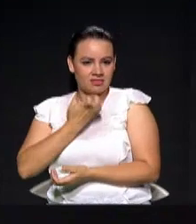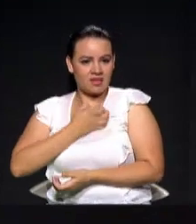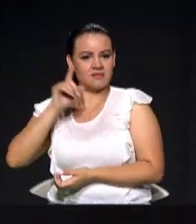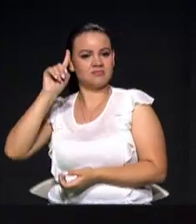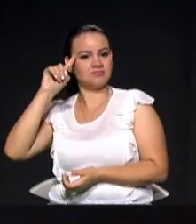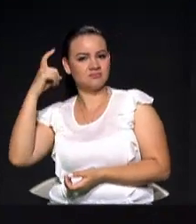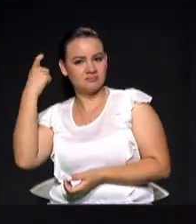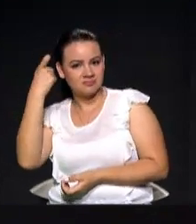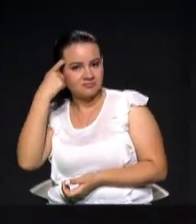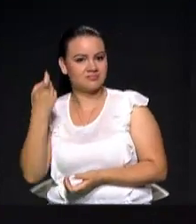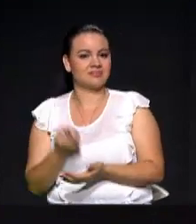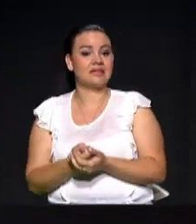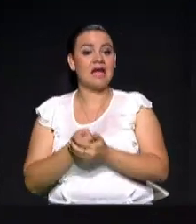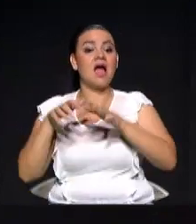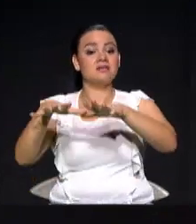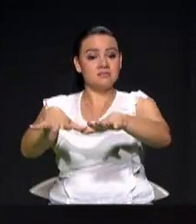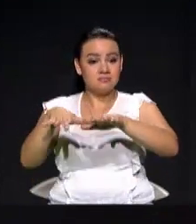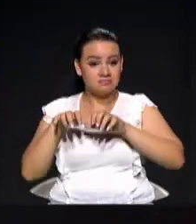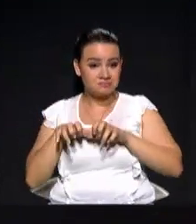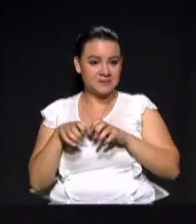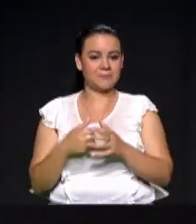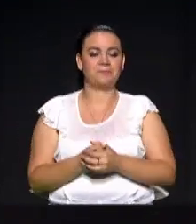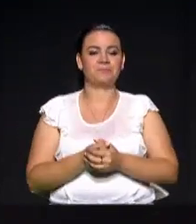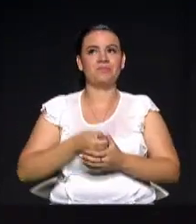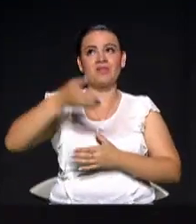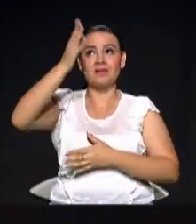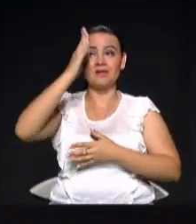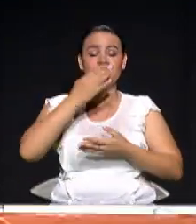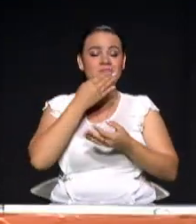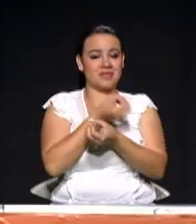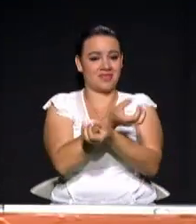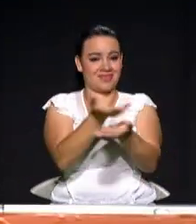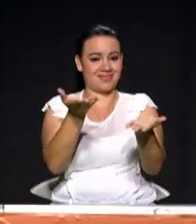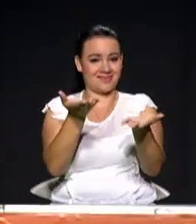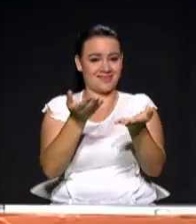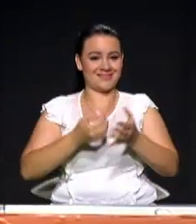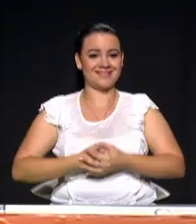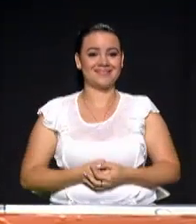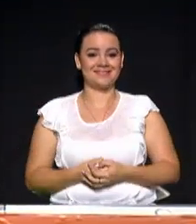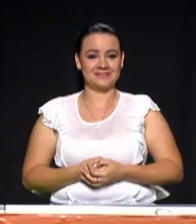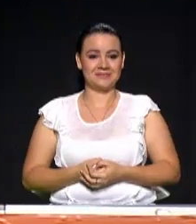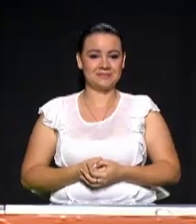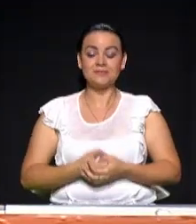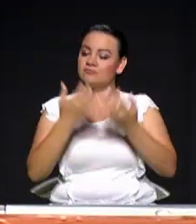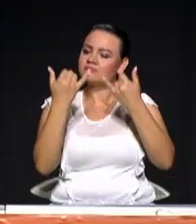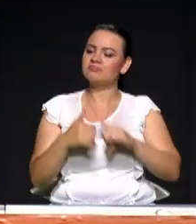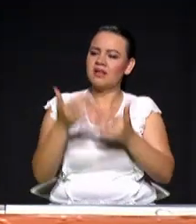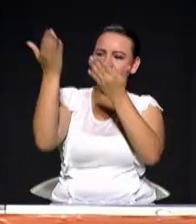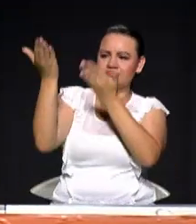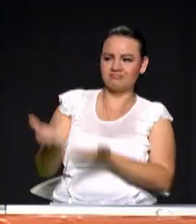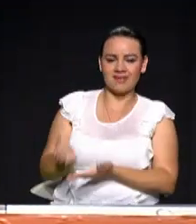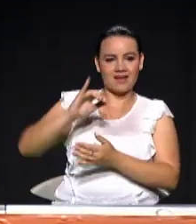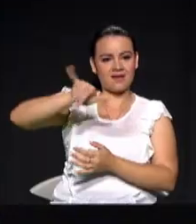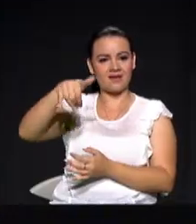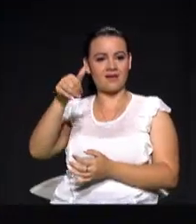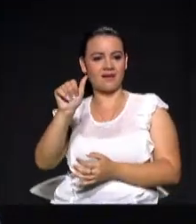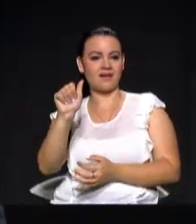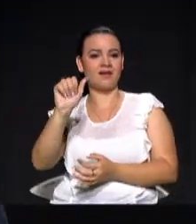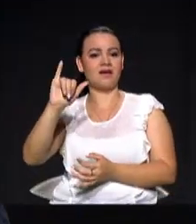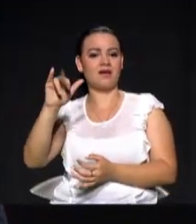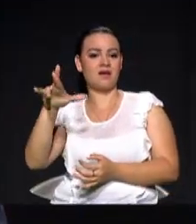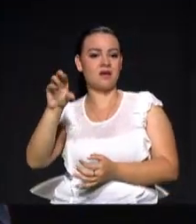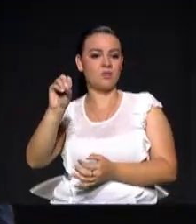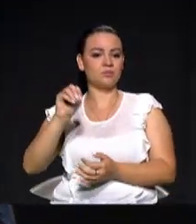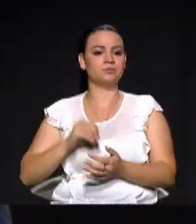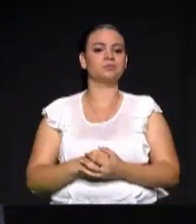y la Asamblea. Que Dios los bendiga. Muy bien. Y finalizamos con el candidato Jairo Herra. Bueno,